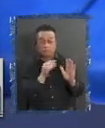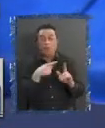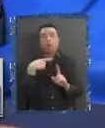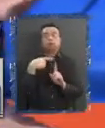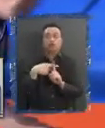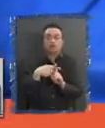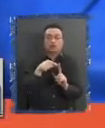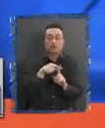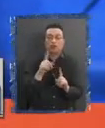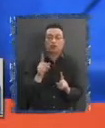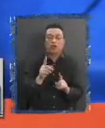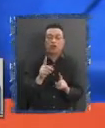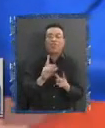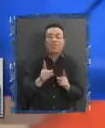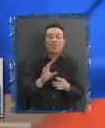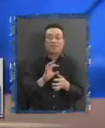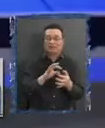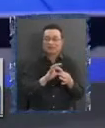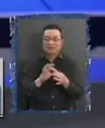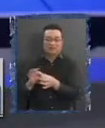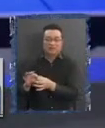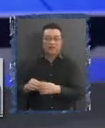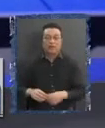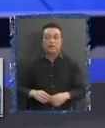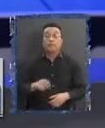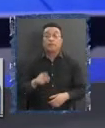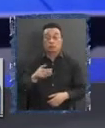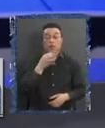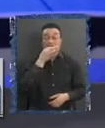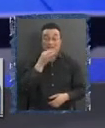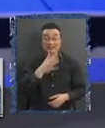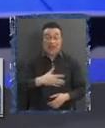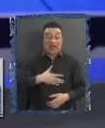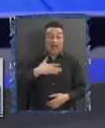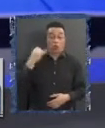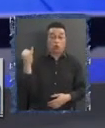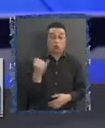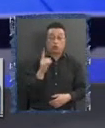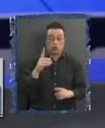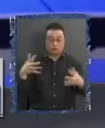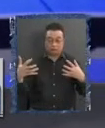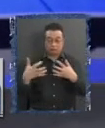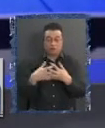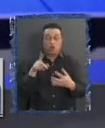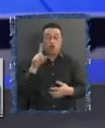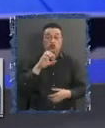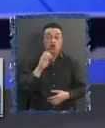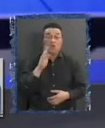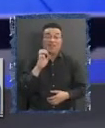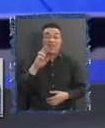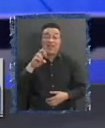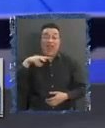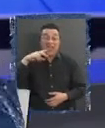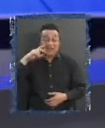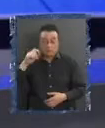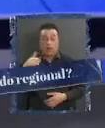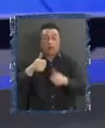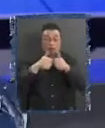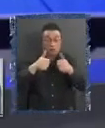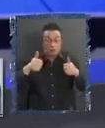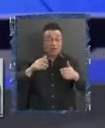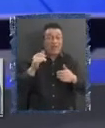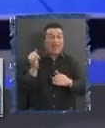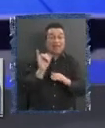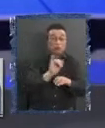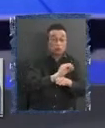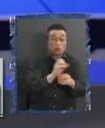no debe suceder Ya Ahora Tú me hablabas de autonomía Entonces No mezclemos autonomía Con soberanía Las entidades nuevas Las regiones Y las comunas Van a